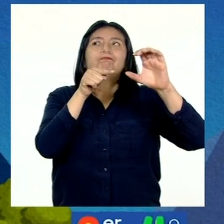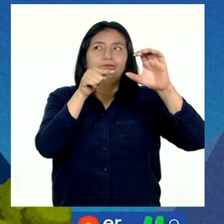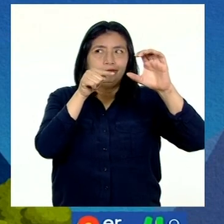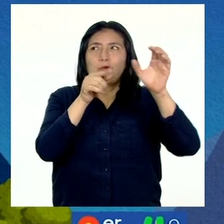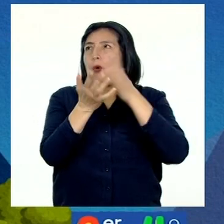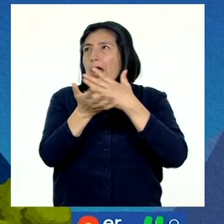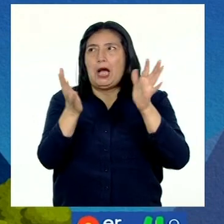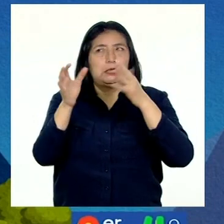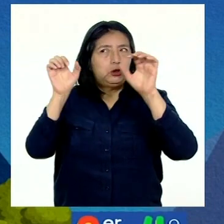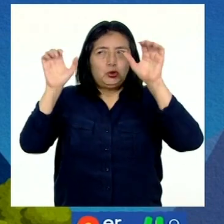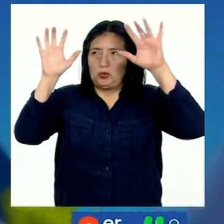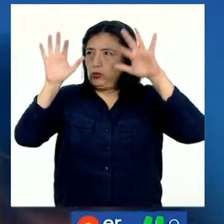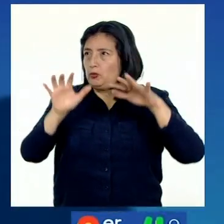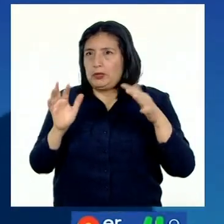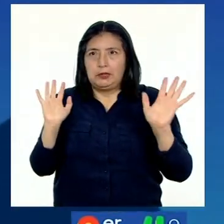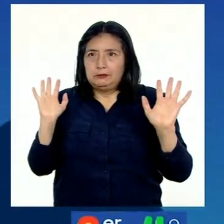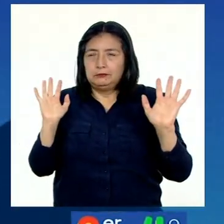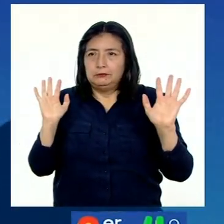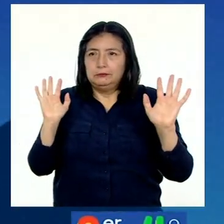sin lluvias.